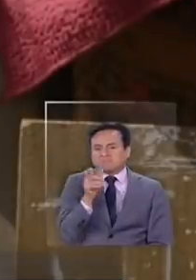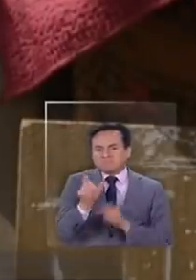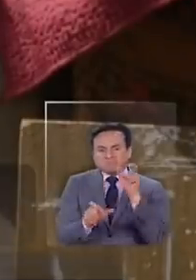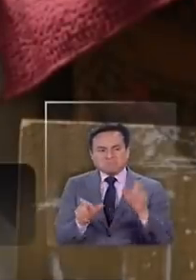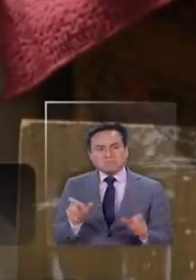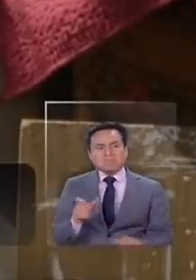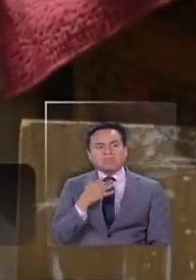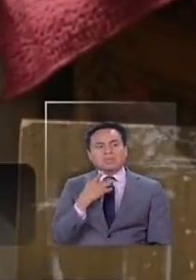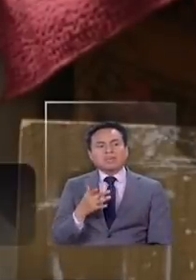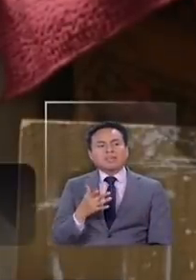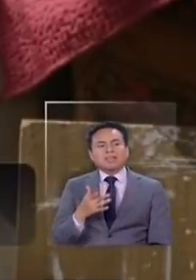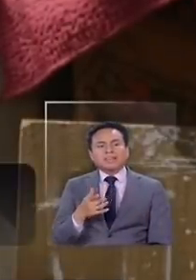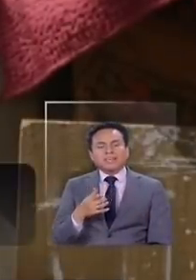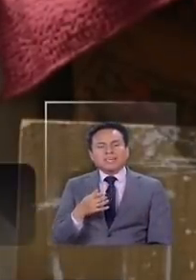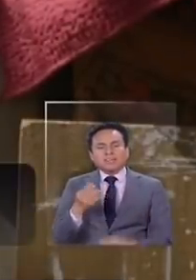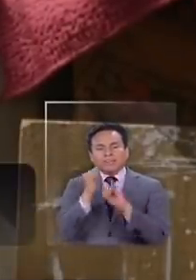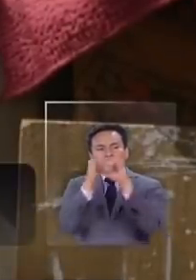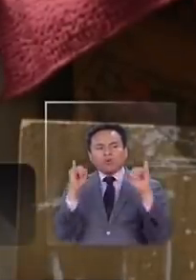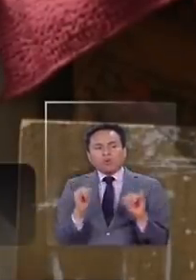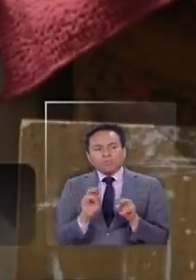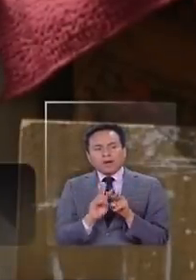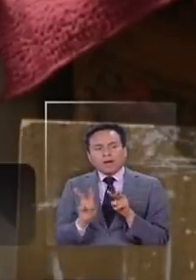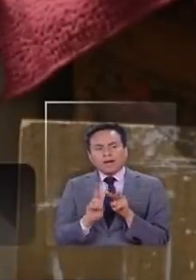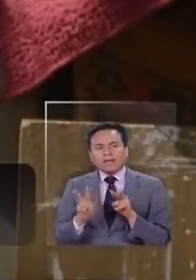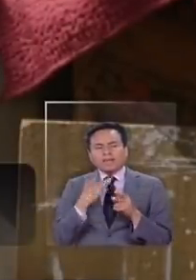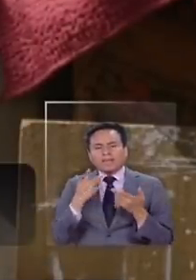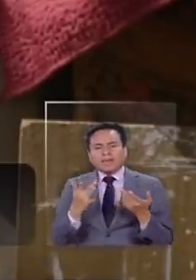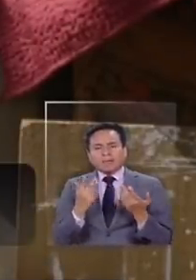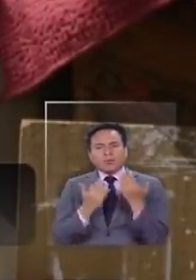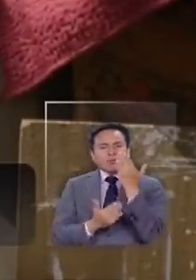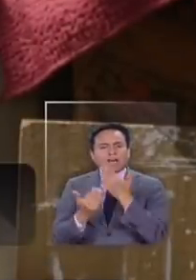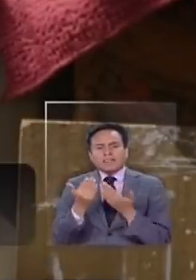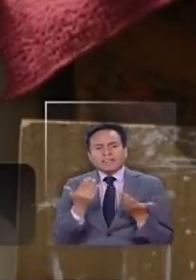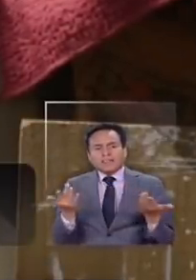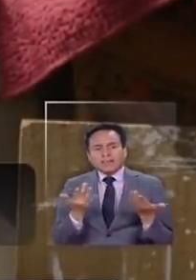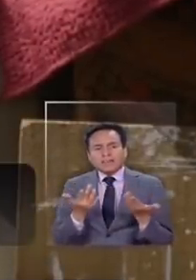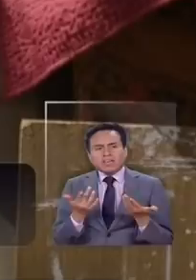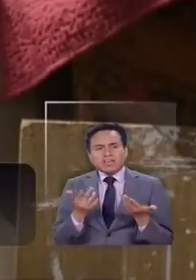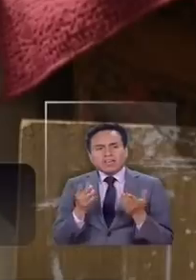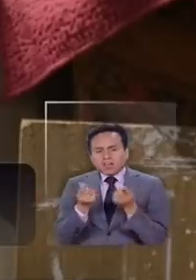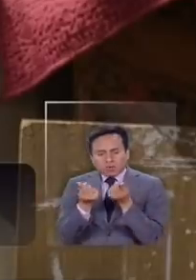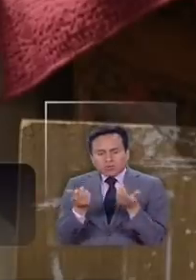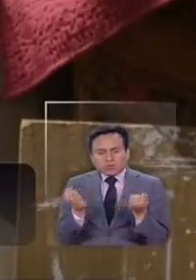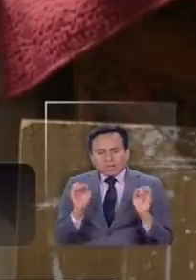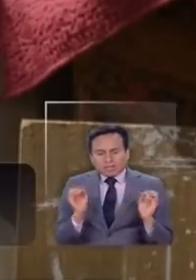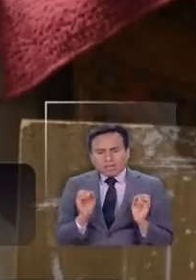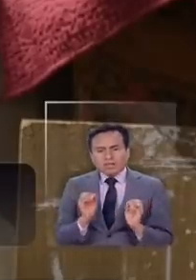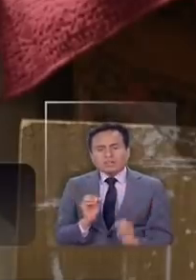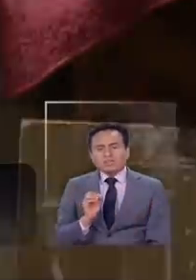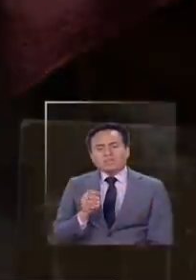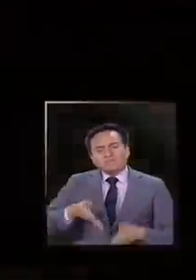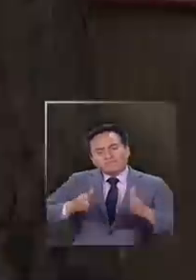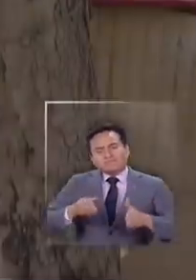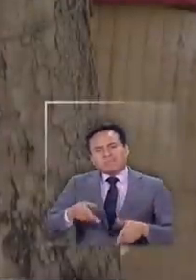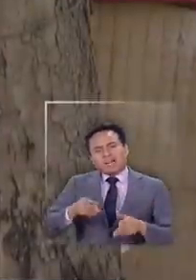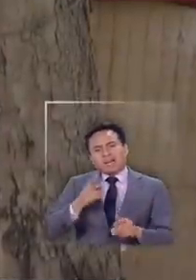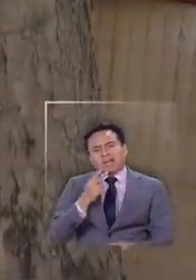pero qué método qué con qué le voy cuidarte si no tienes ningún recurso soy indigente